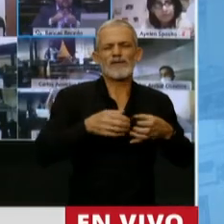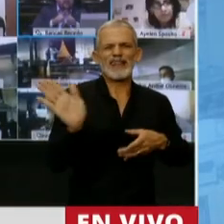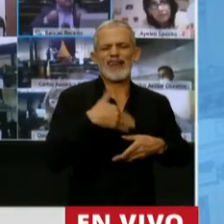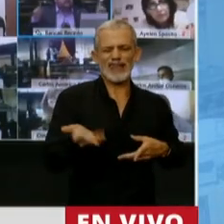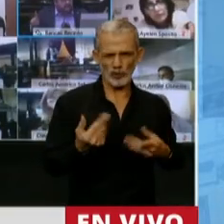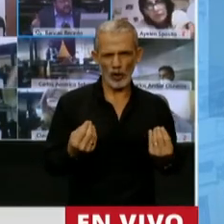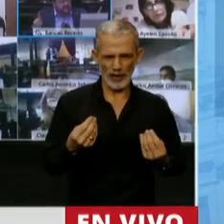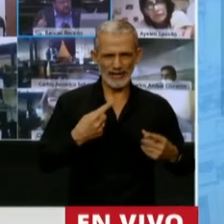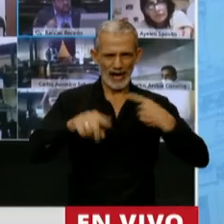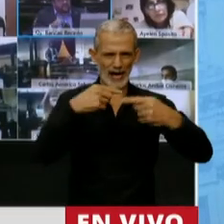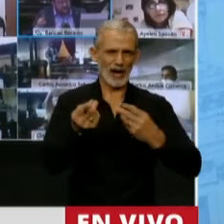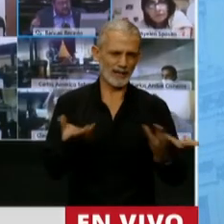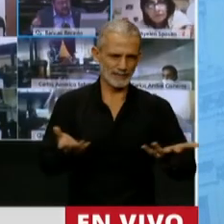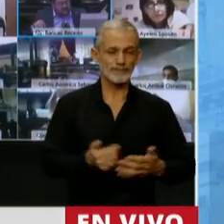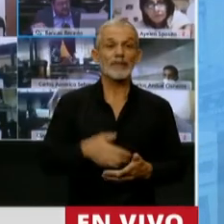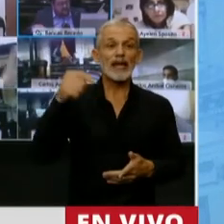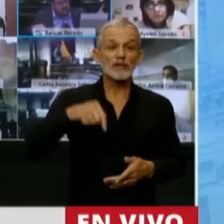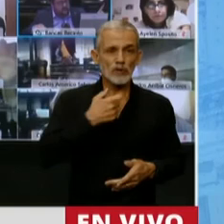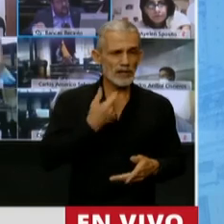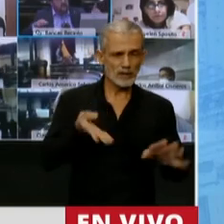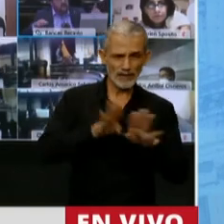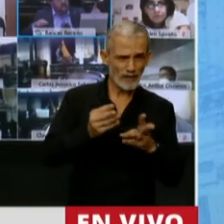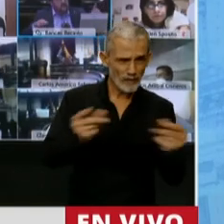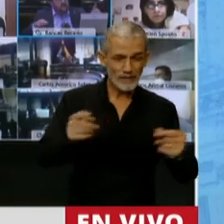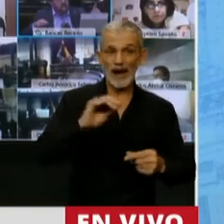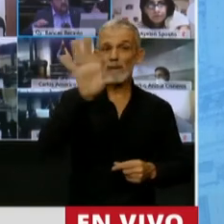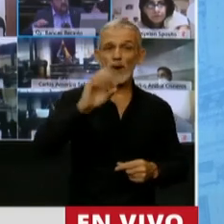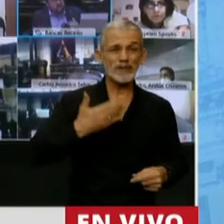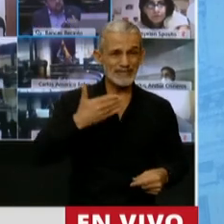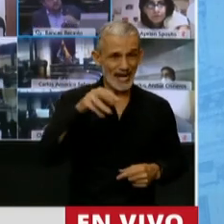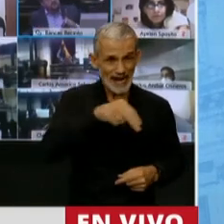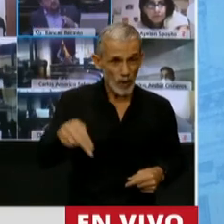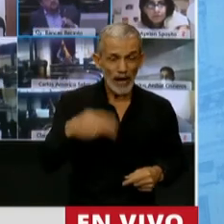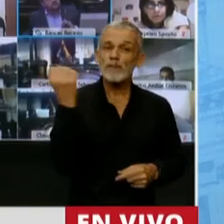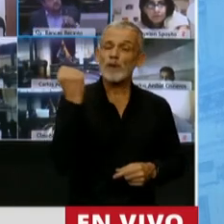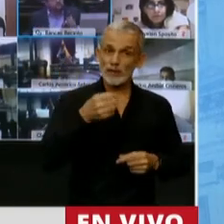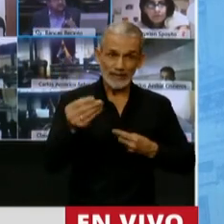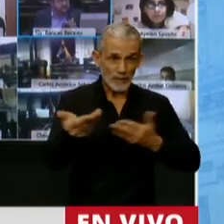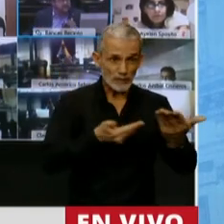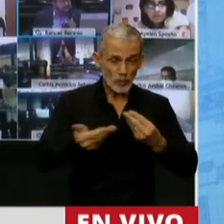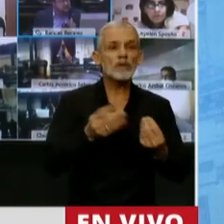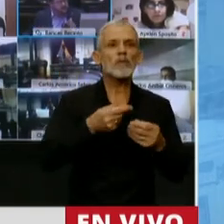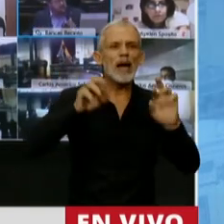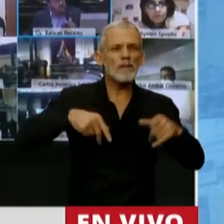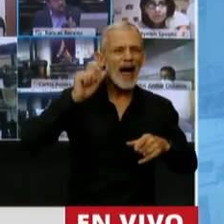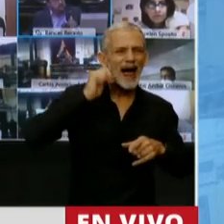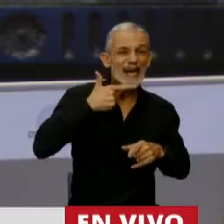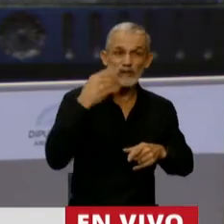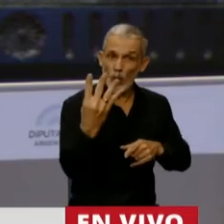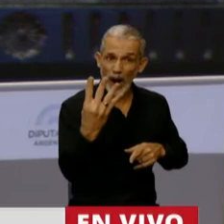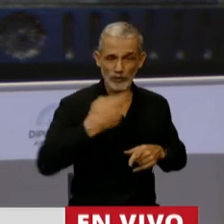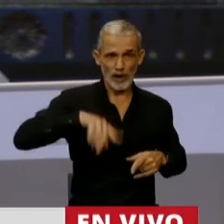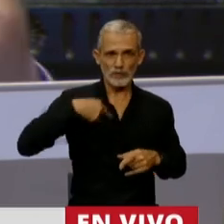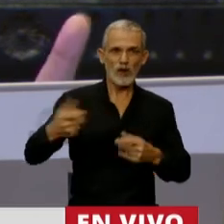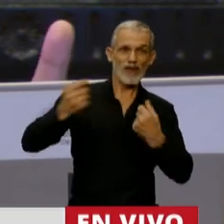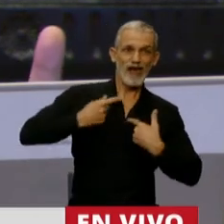todos que está llevando a la gestión. Simplemente quiero cerrar diciendo que para mi provincia es muy importante este presupuesto porque el Plan Gas 4 a